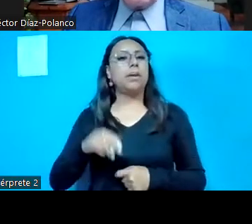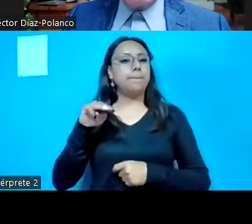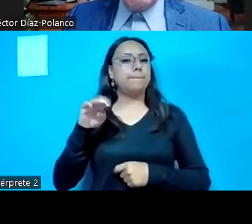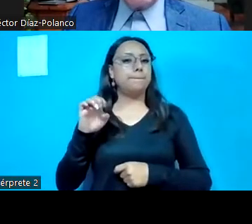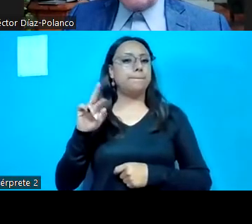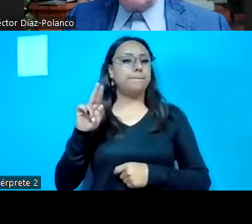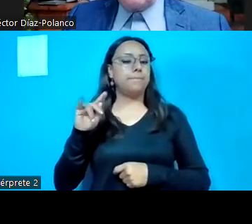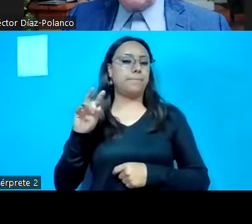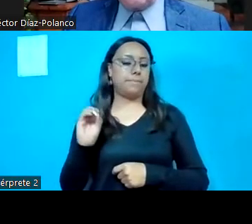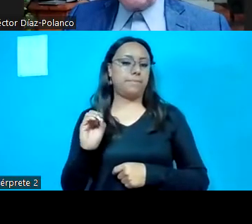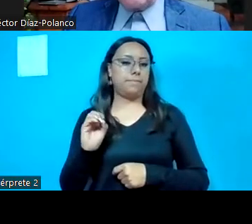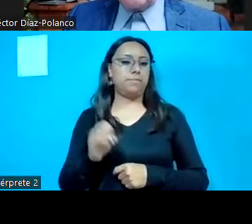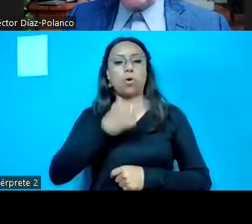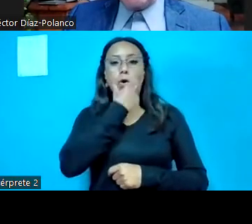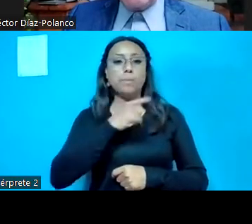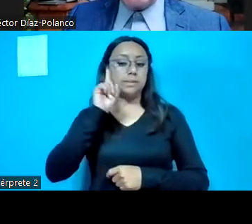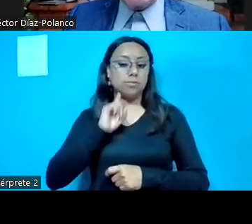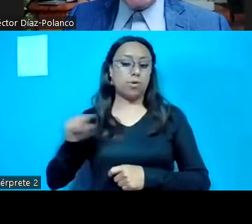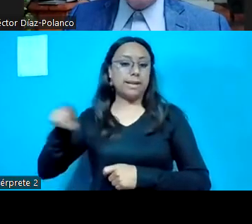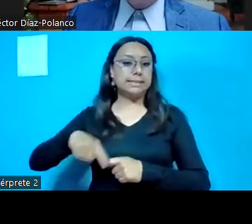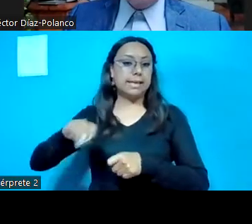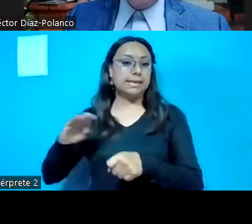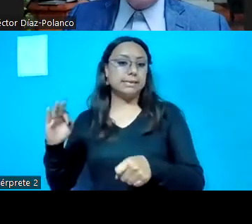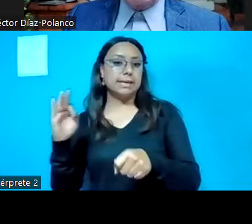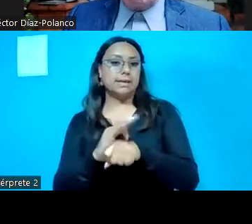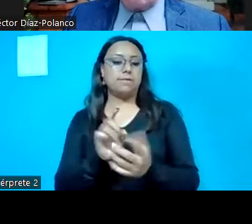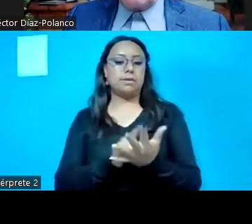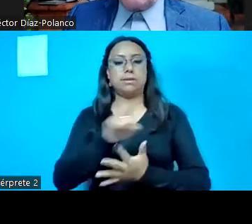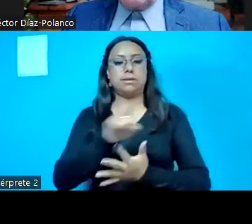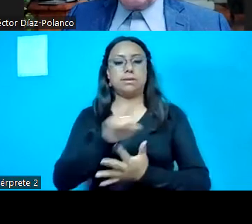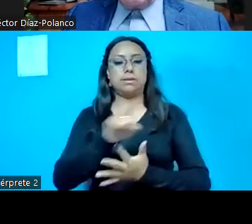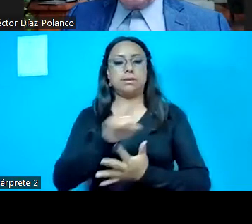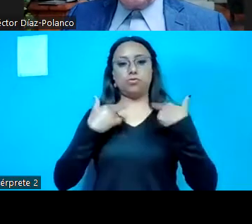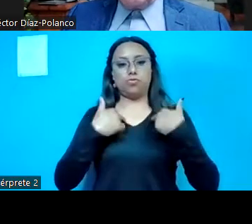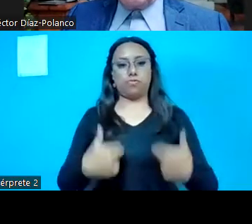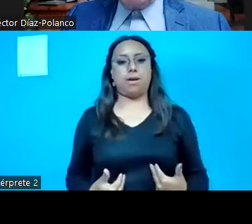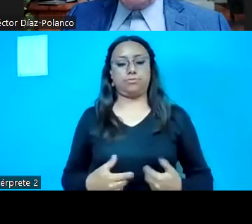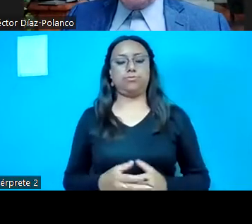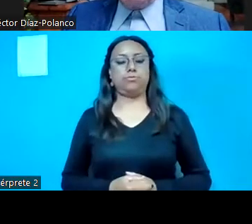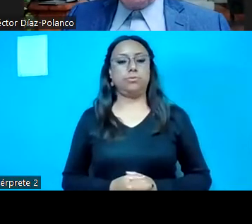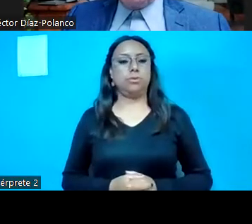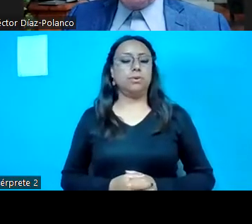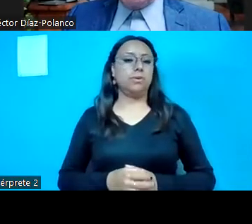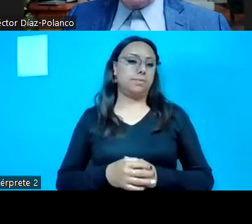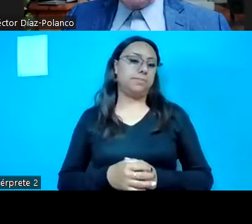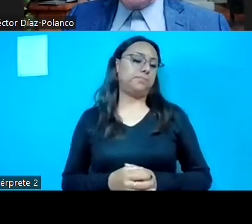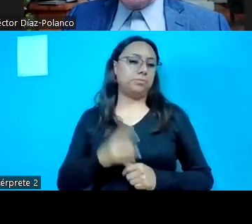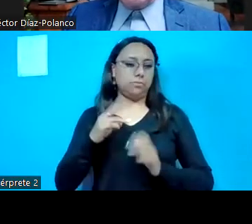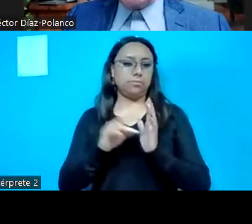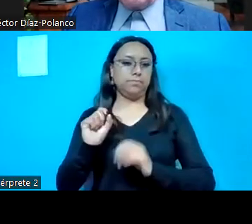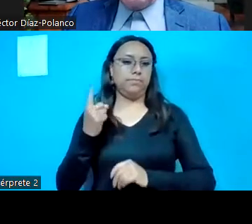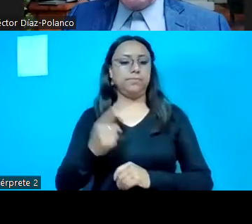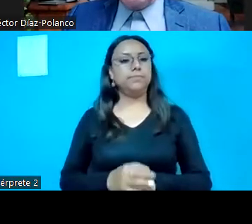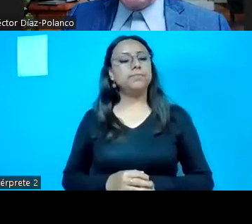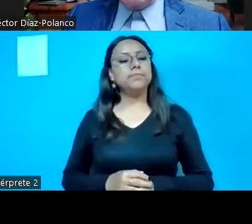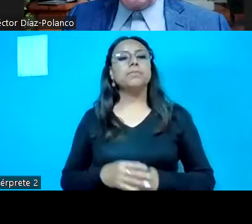las y los defensores de derechos humanos dos mil veintiuno. Segundo término, remite el acuerdo por el